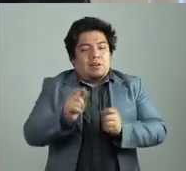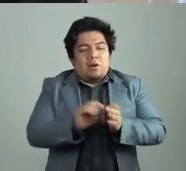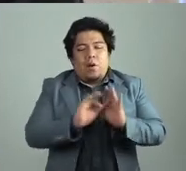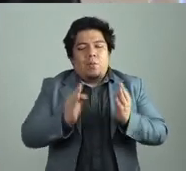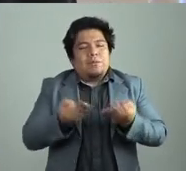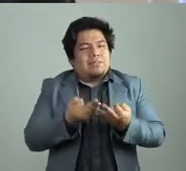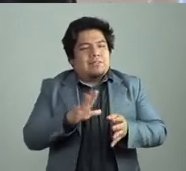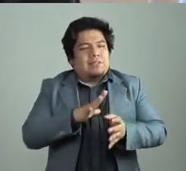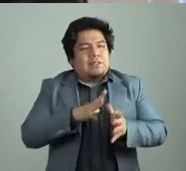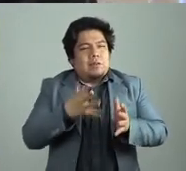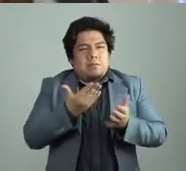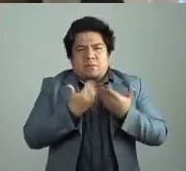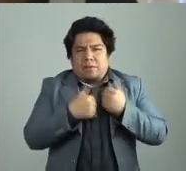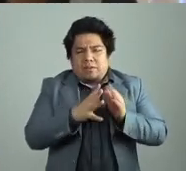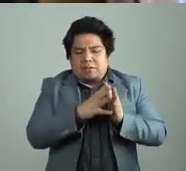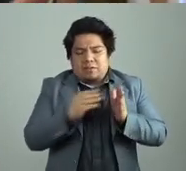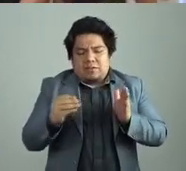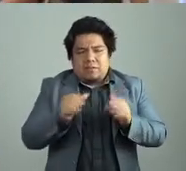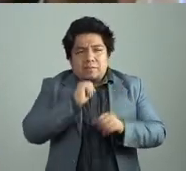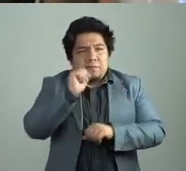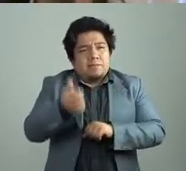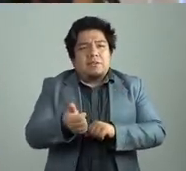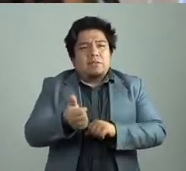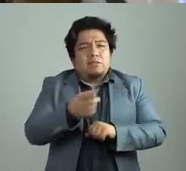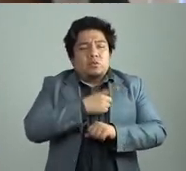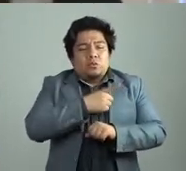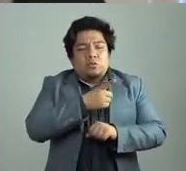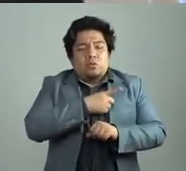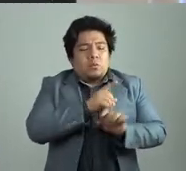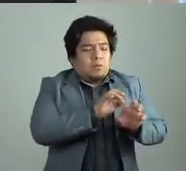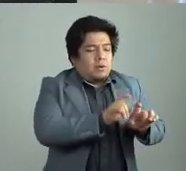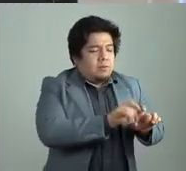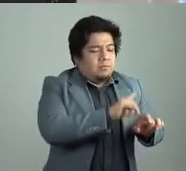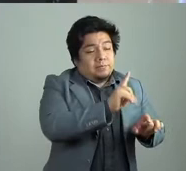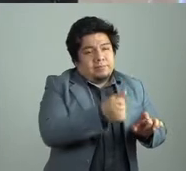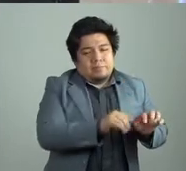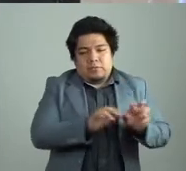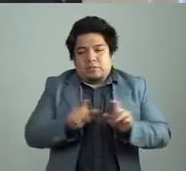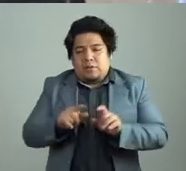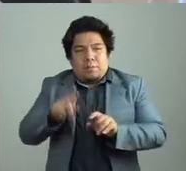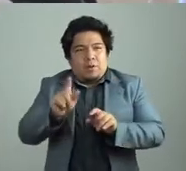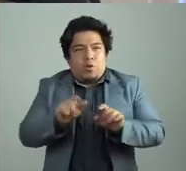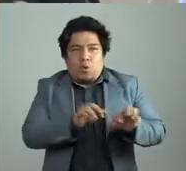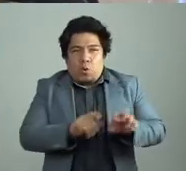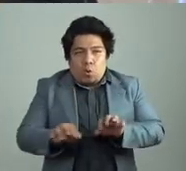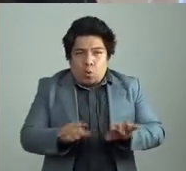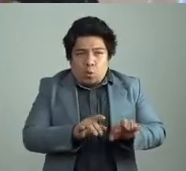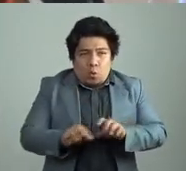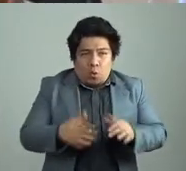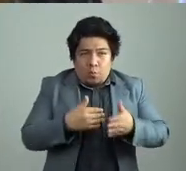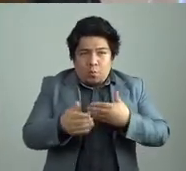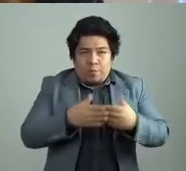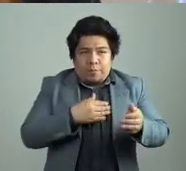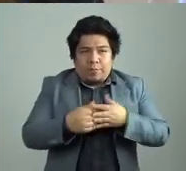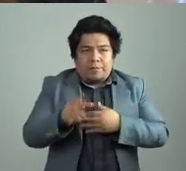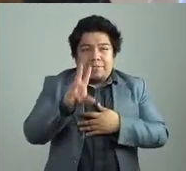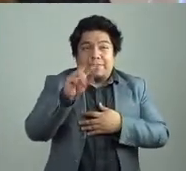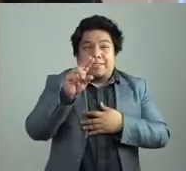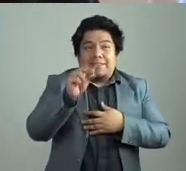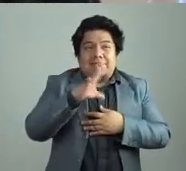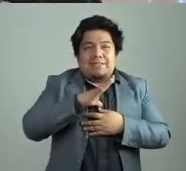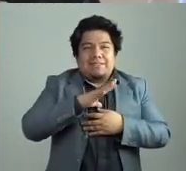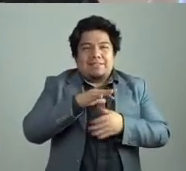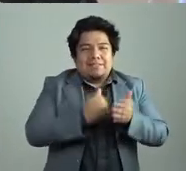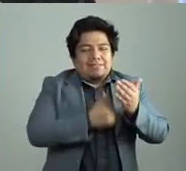copia, ¿no? Las transcribo, pero no a la computadora de manera normal, sino a mis notas del iPhone,